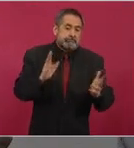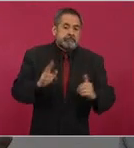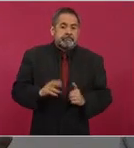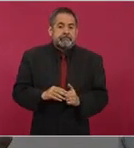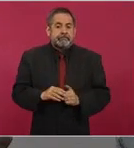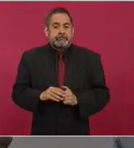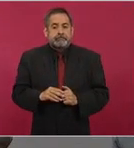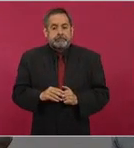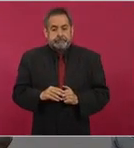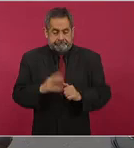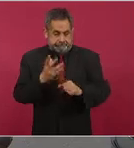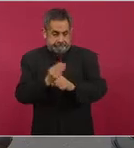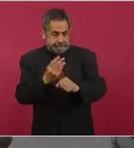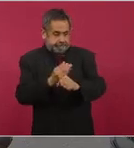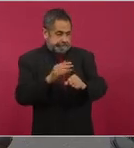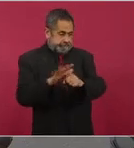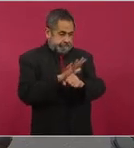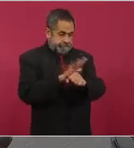restaurar.